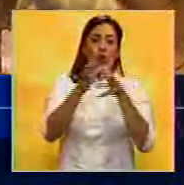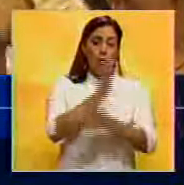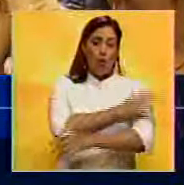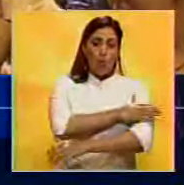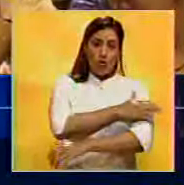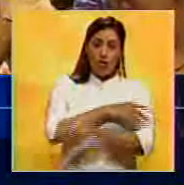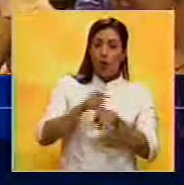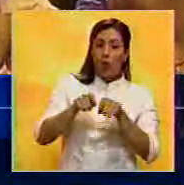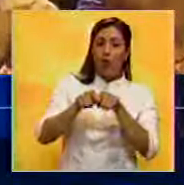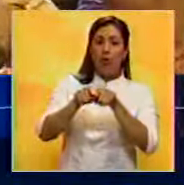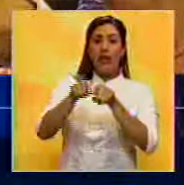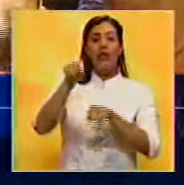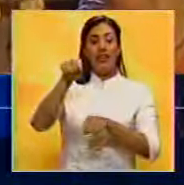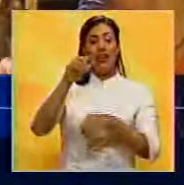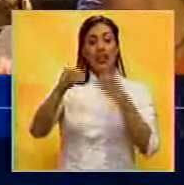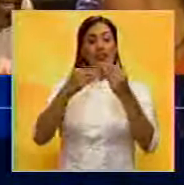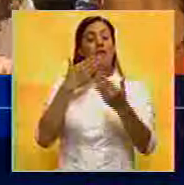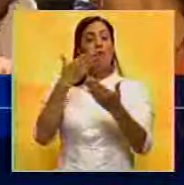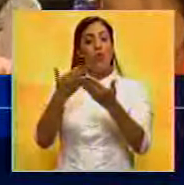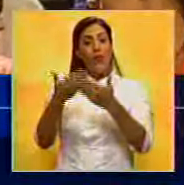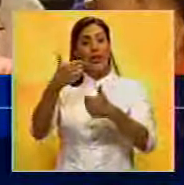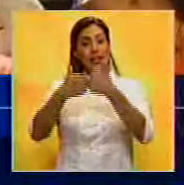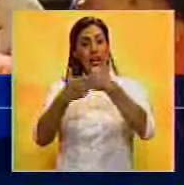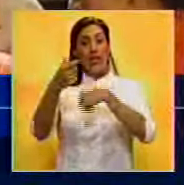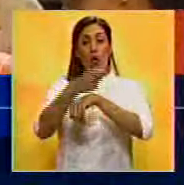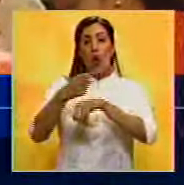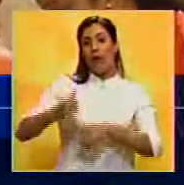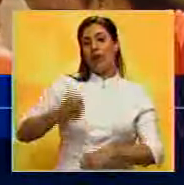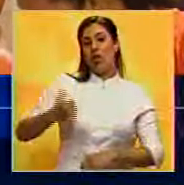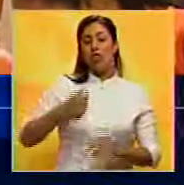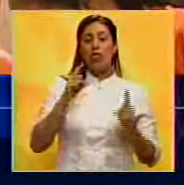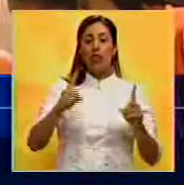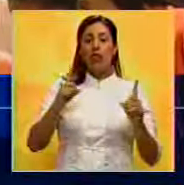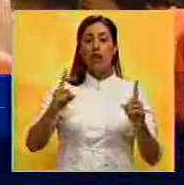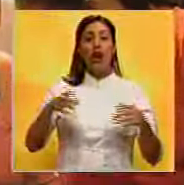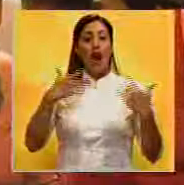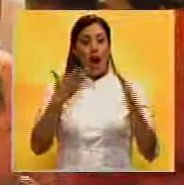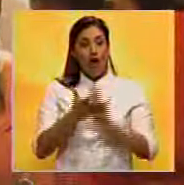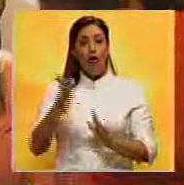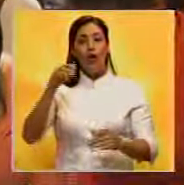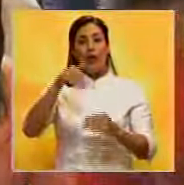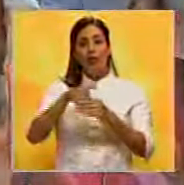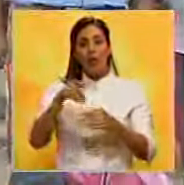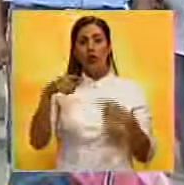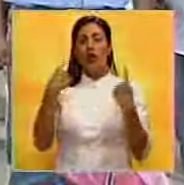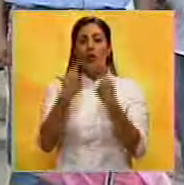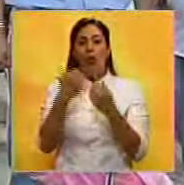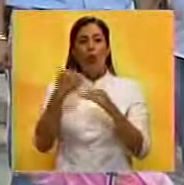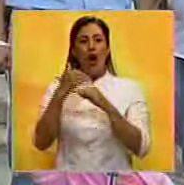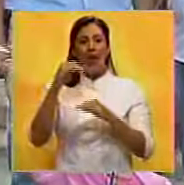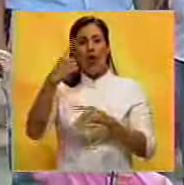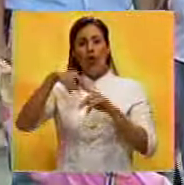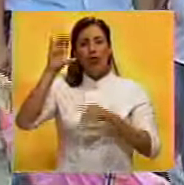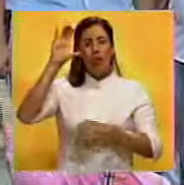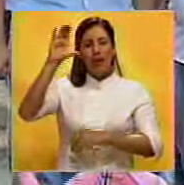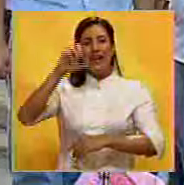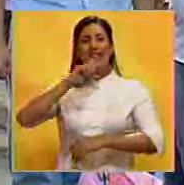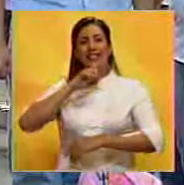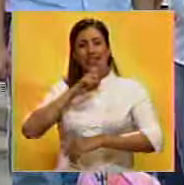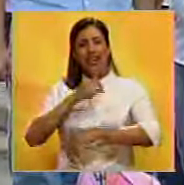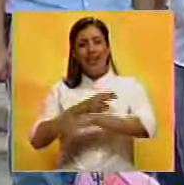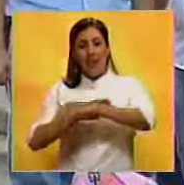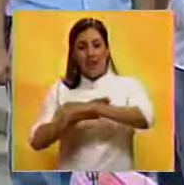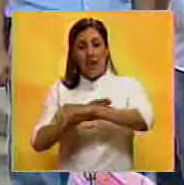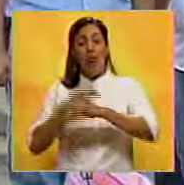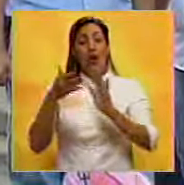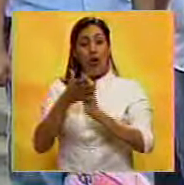oposición, y eso es lo que van a proponer los candidatos que al gobierno le dé la gana, es decir, elecciones a la Nicaragua. El parlamentario aseguró que la Mesa